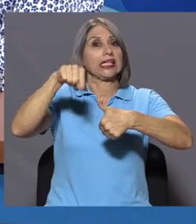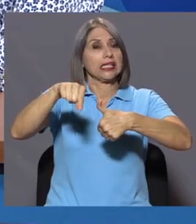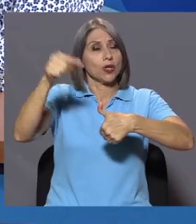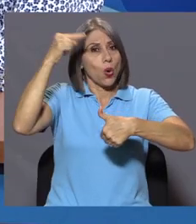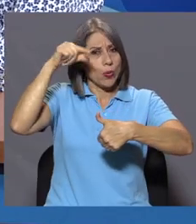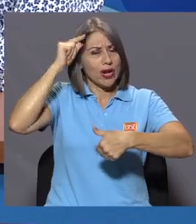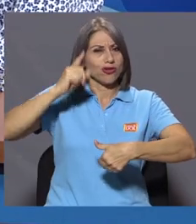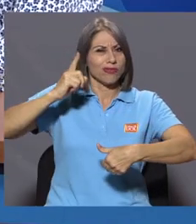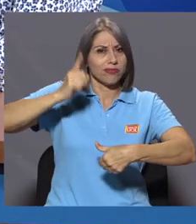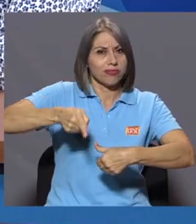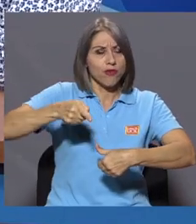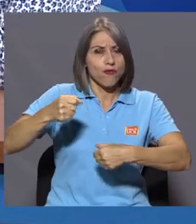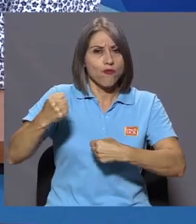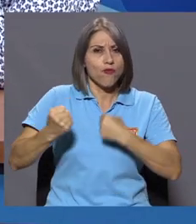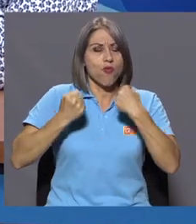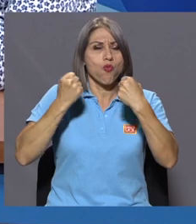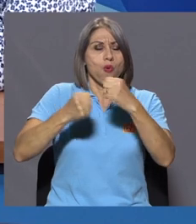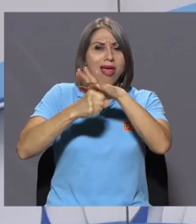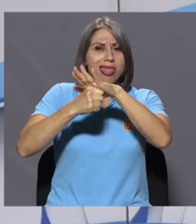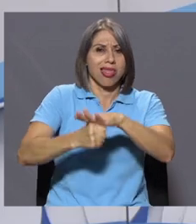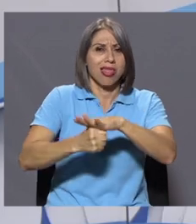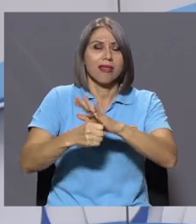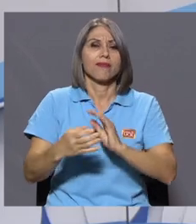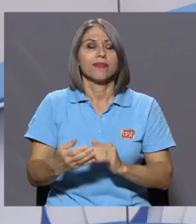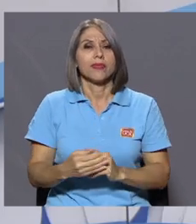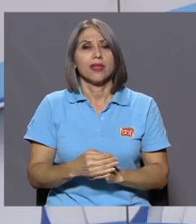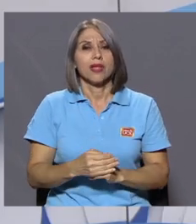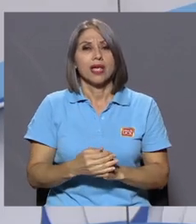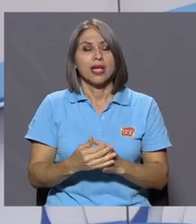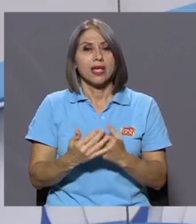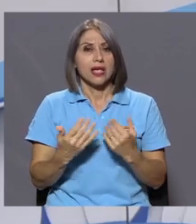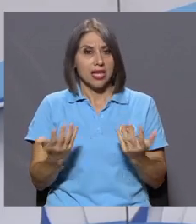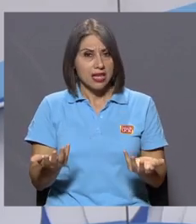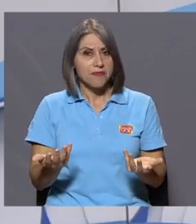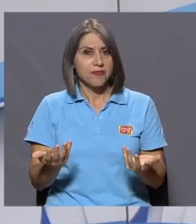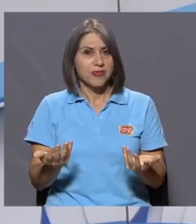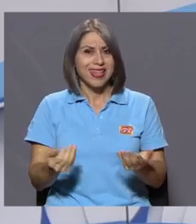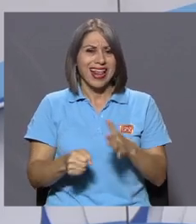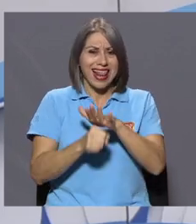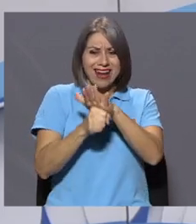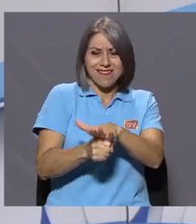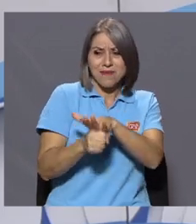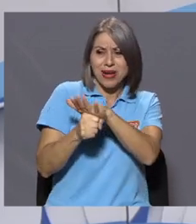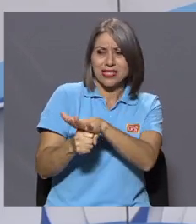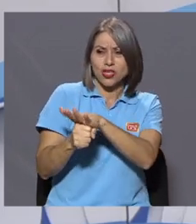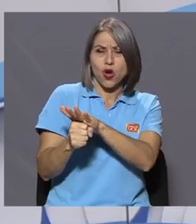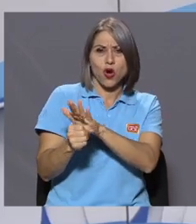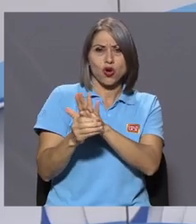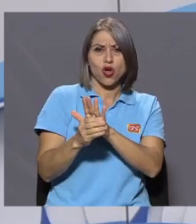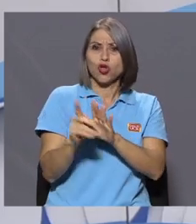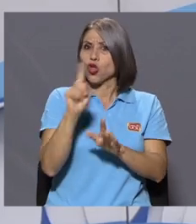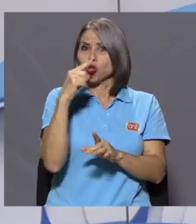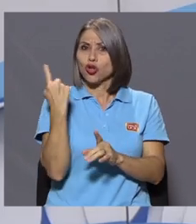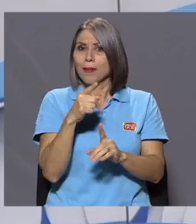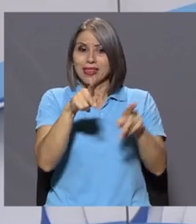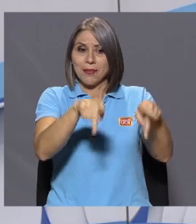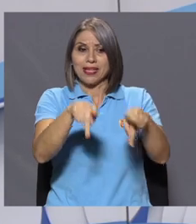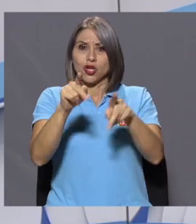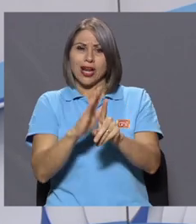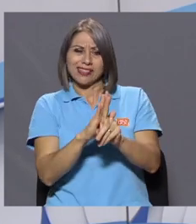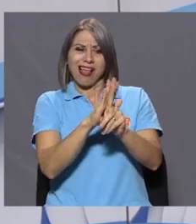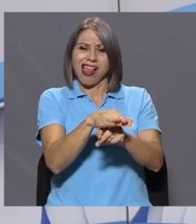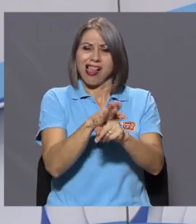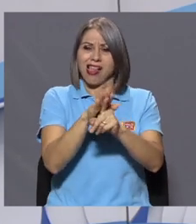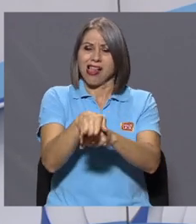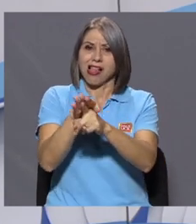dictaduras muy fuertes, muy represivas. Y la represión no solamente se dio contra las personas, la